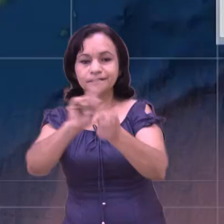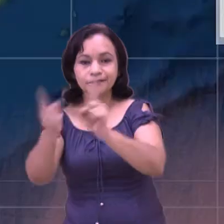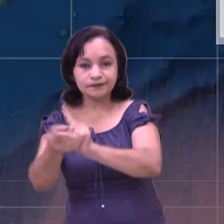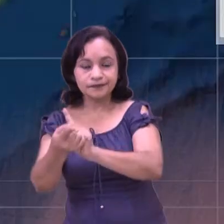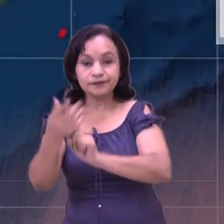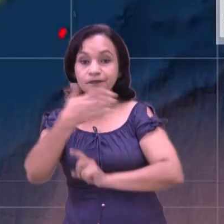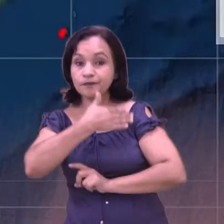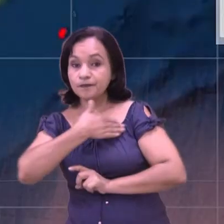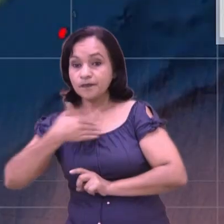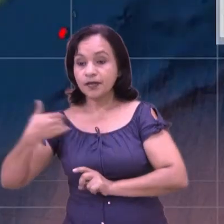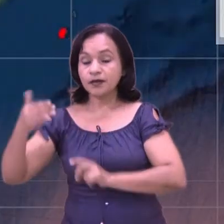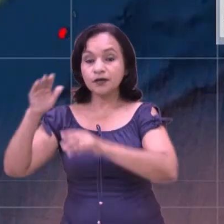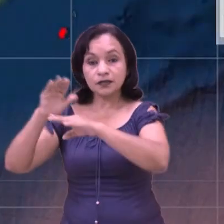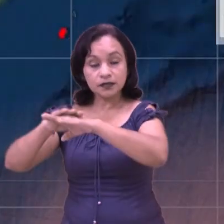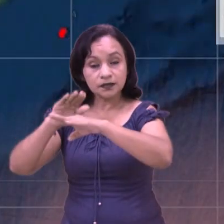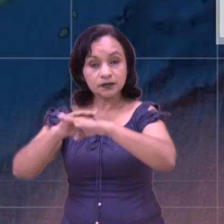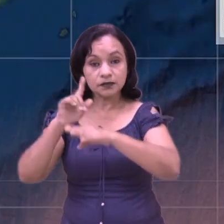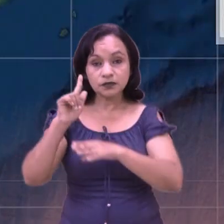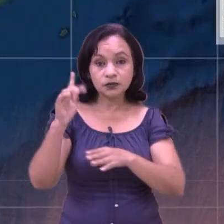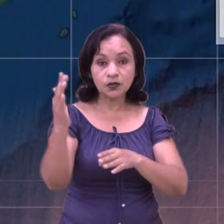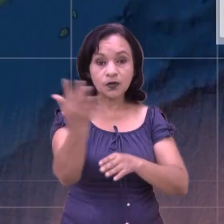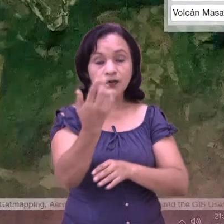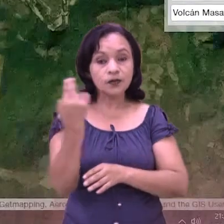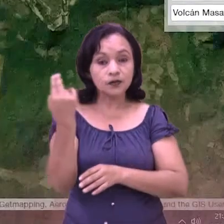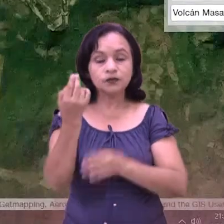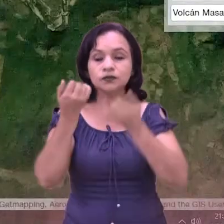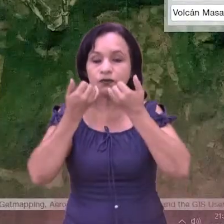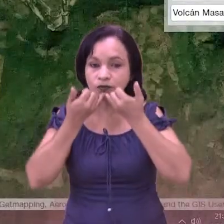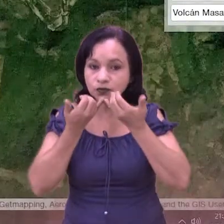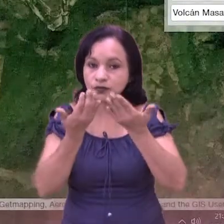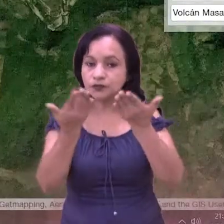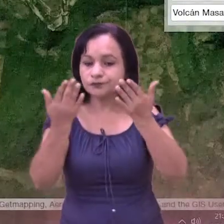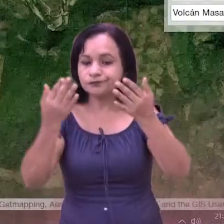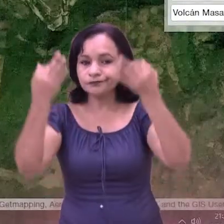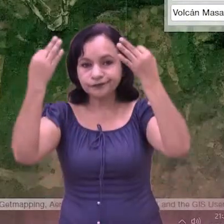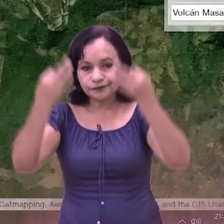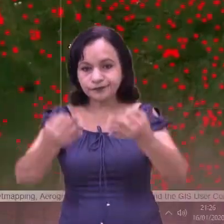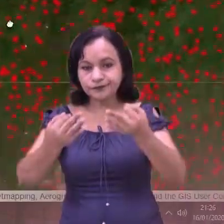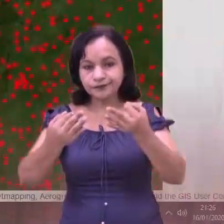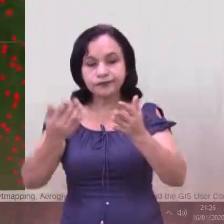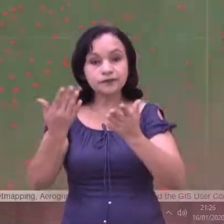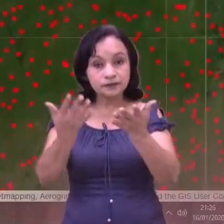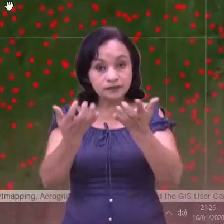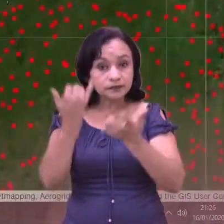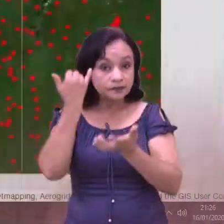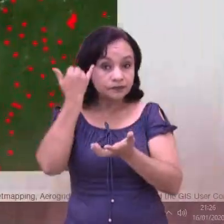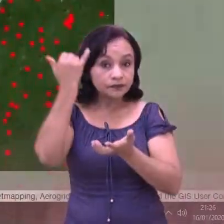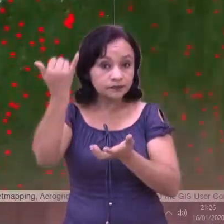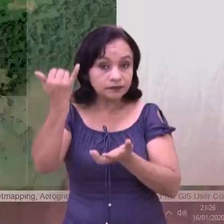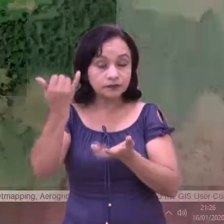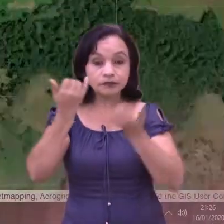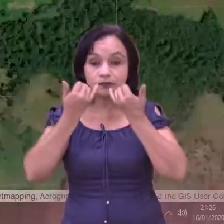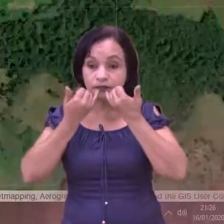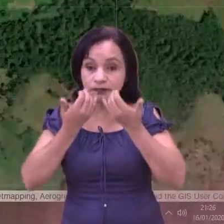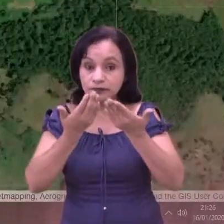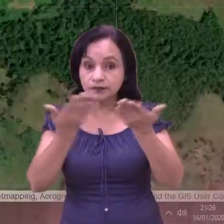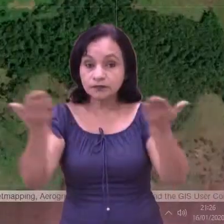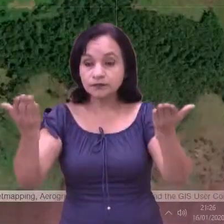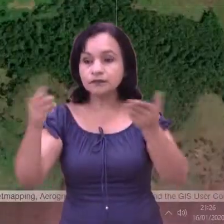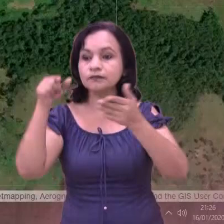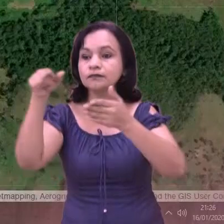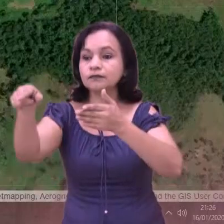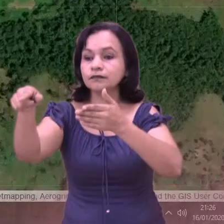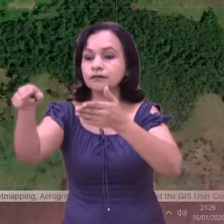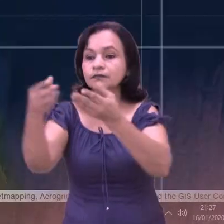es que la plataforma nos va a permitir uniformar el uso de la información. La idea es que la información